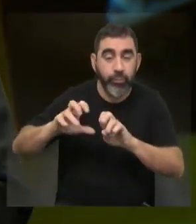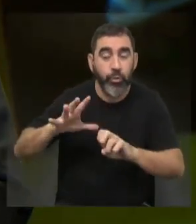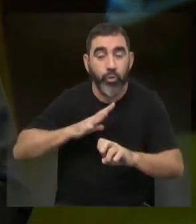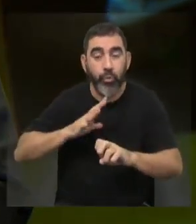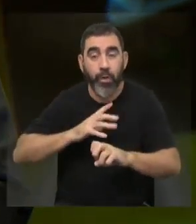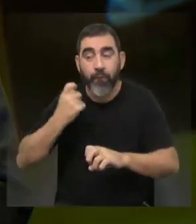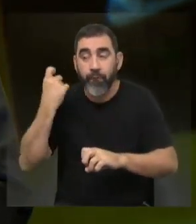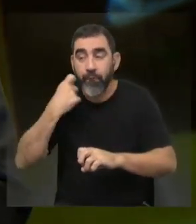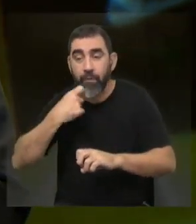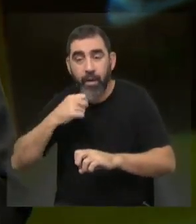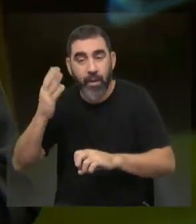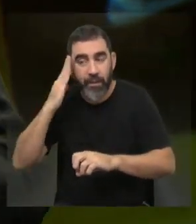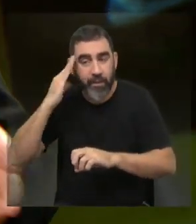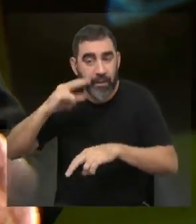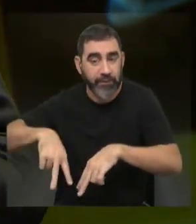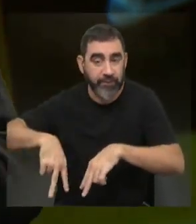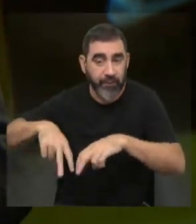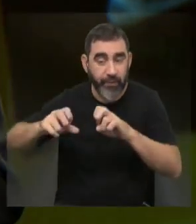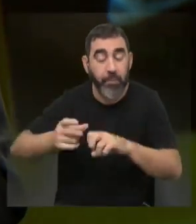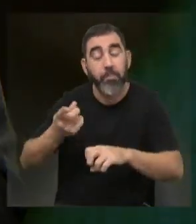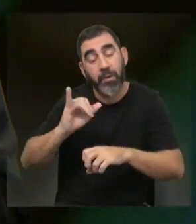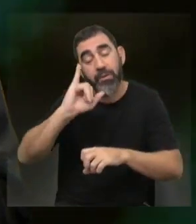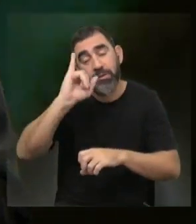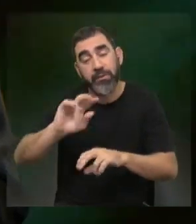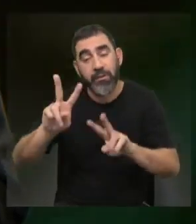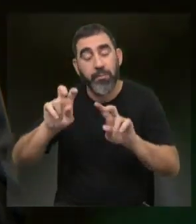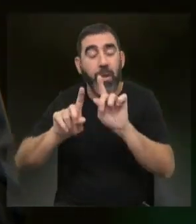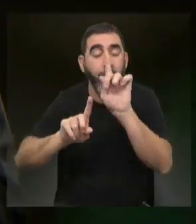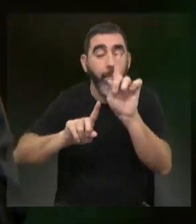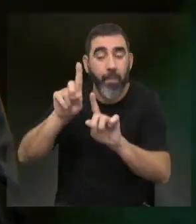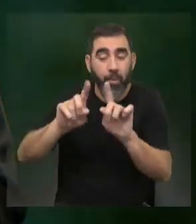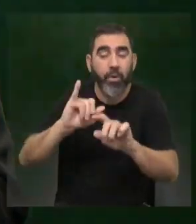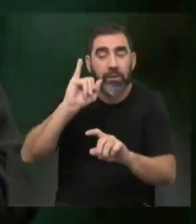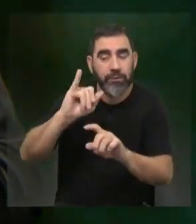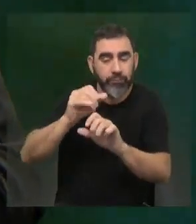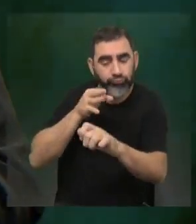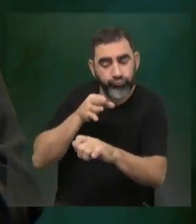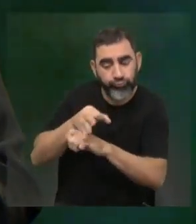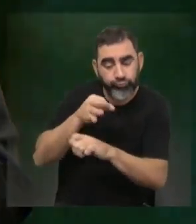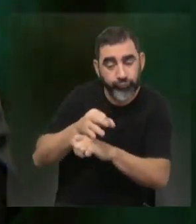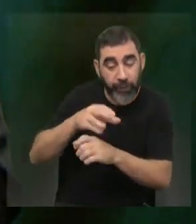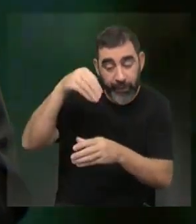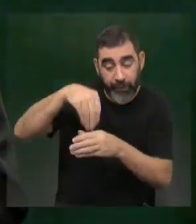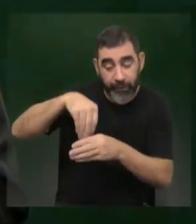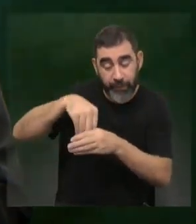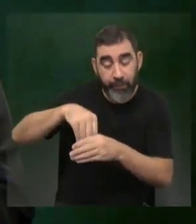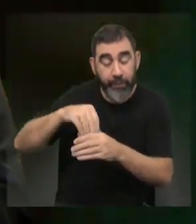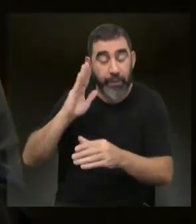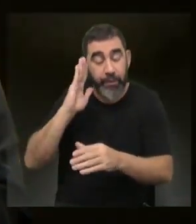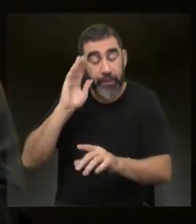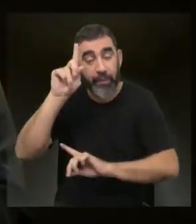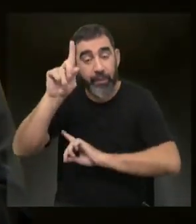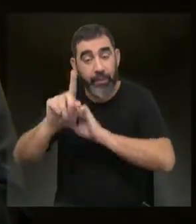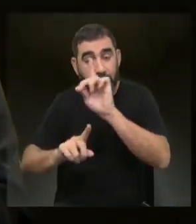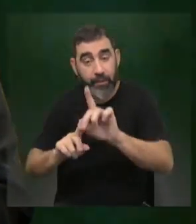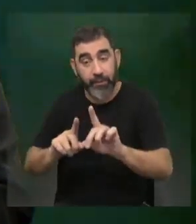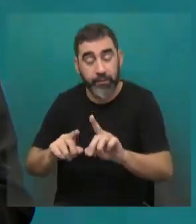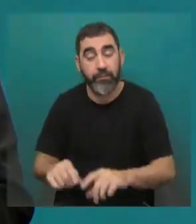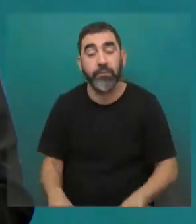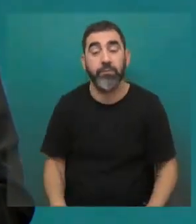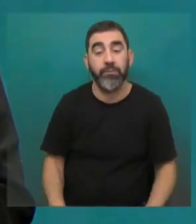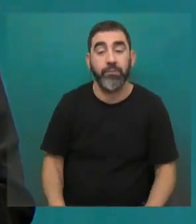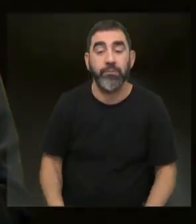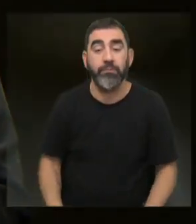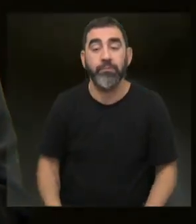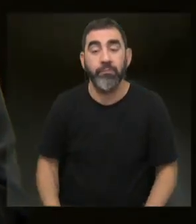está bastante desconocido, sin perjuicio de lo cual desde el punto de vista académico sí se ha trabajado internamente desde la academia en el tema.